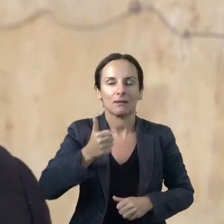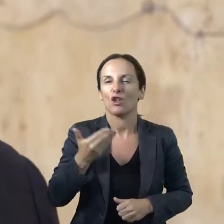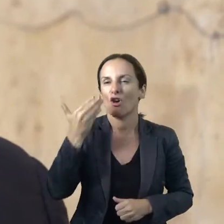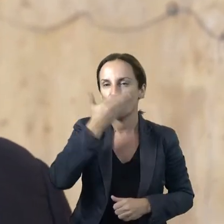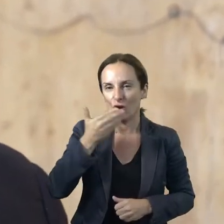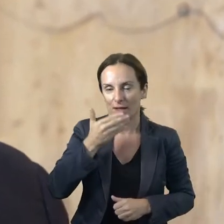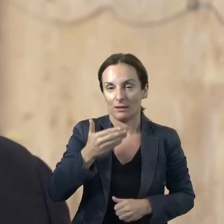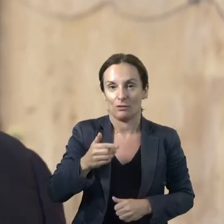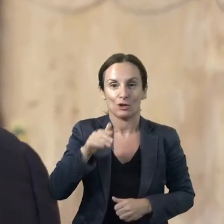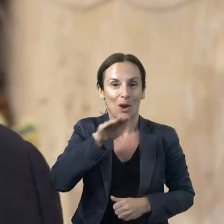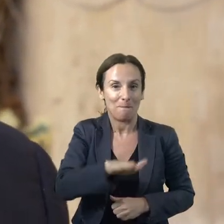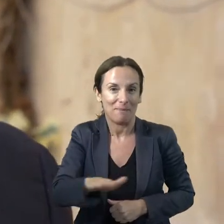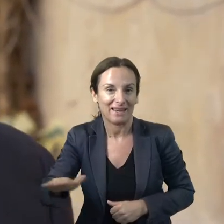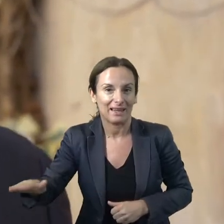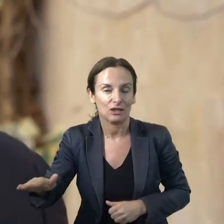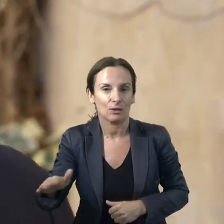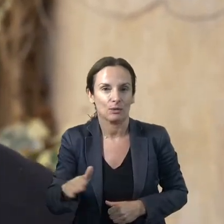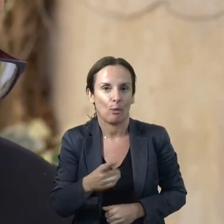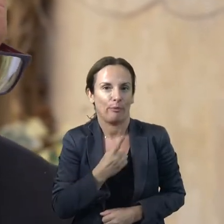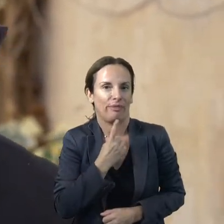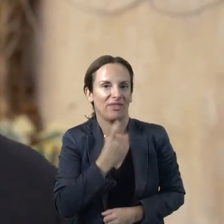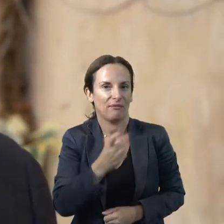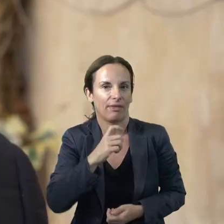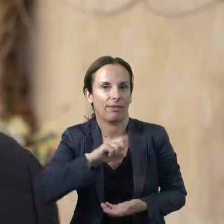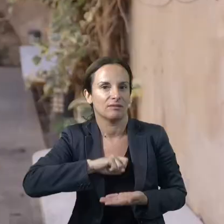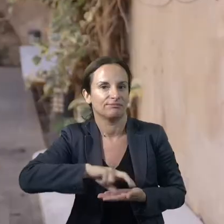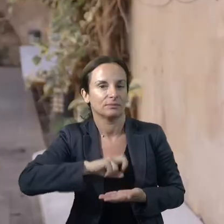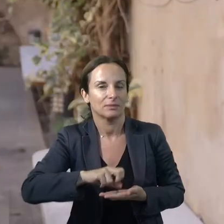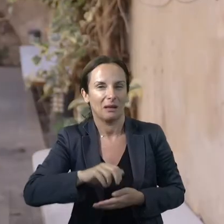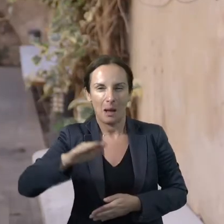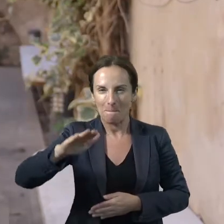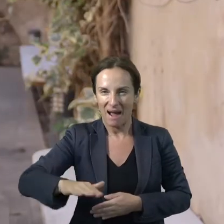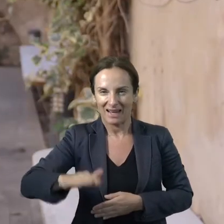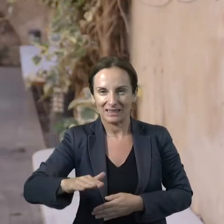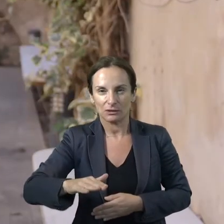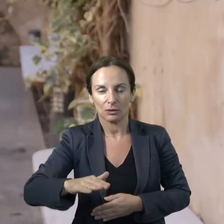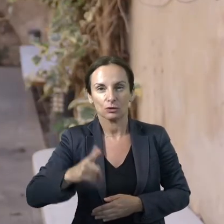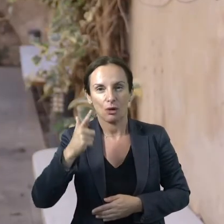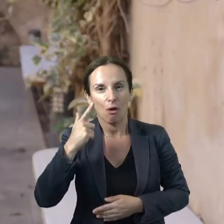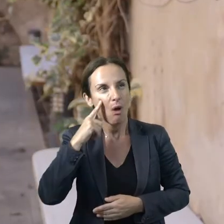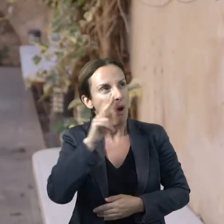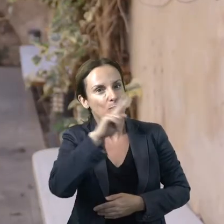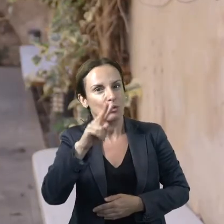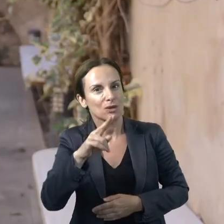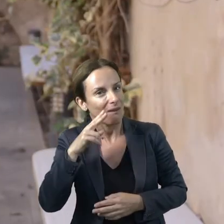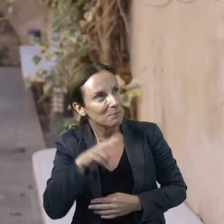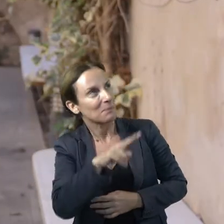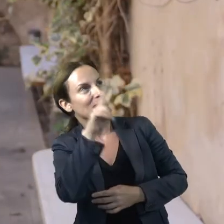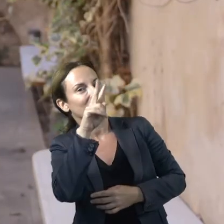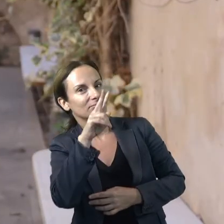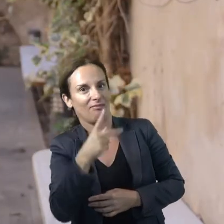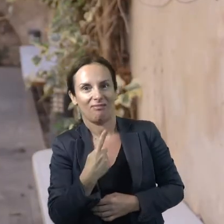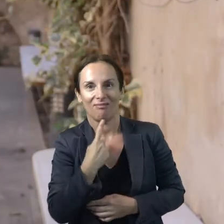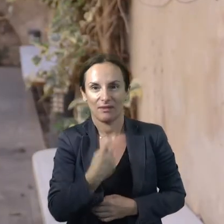colegios con niños pequeños, que tienen una cierta dificultad cuando caminan, porque son más bajitos y tienen que ver